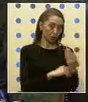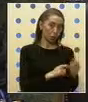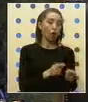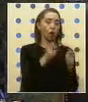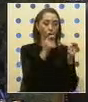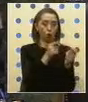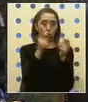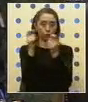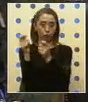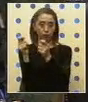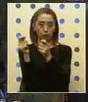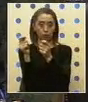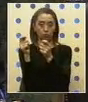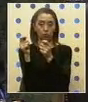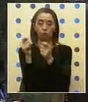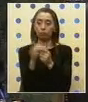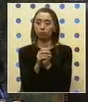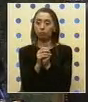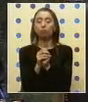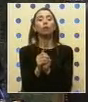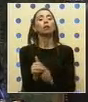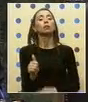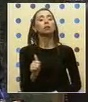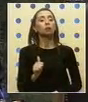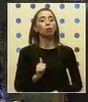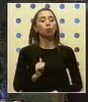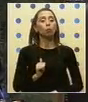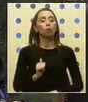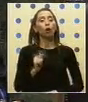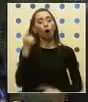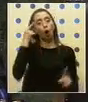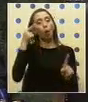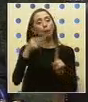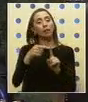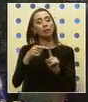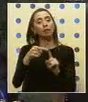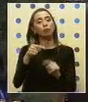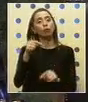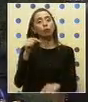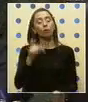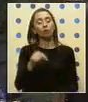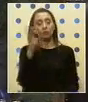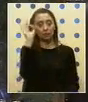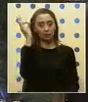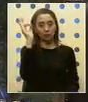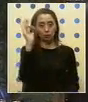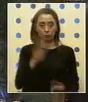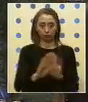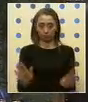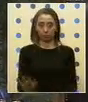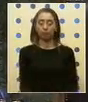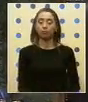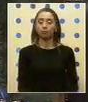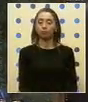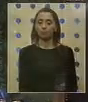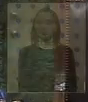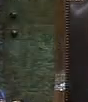solicitado y habiéndose cumplido el objetivo de esta sesión, se levanta.